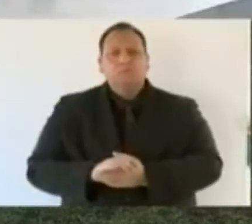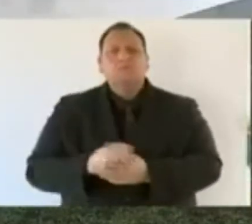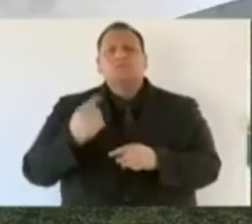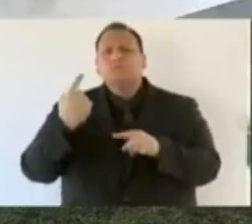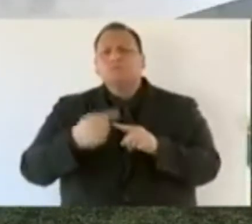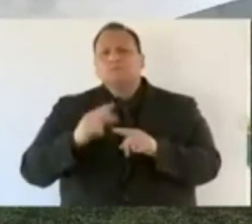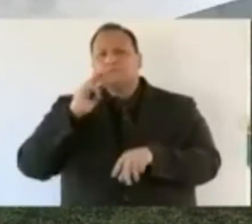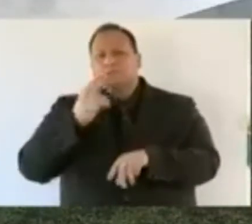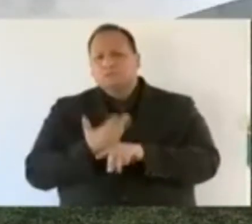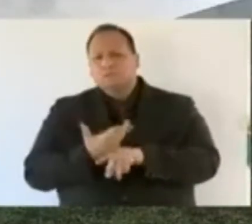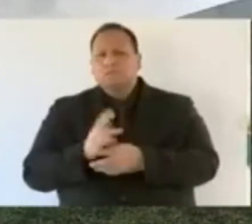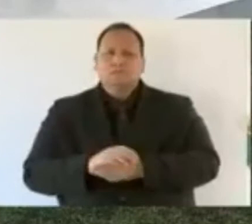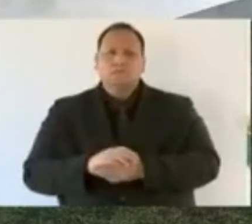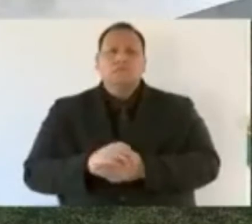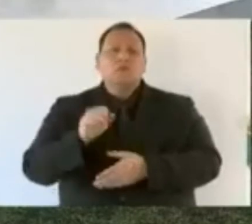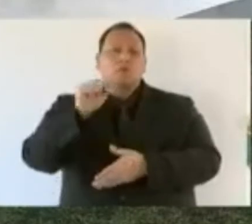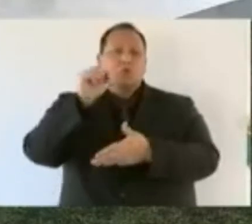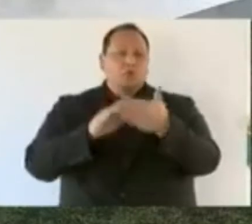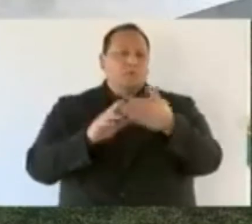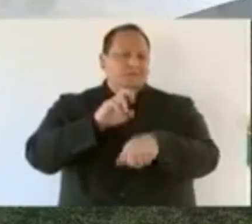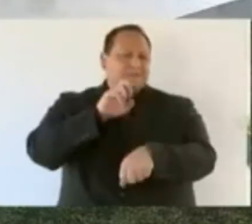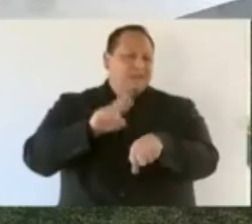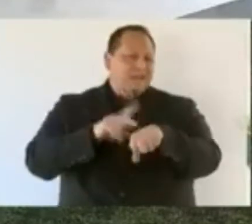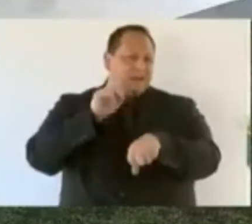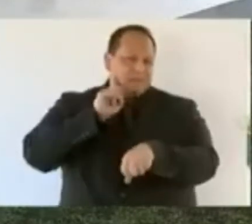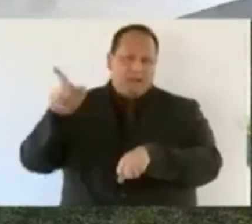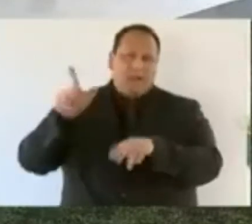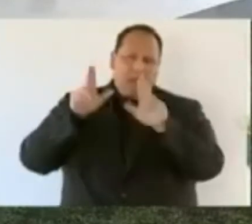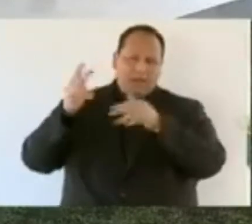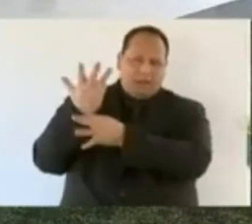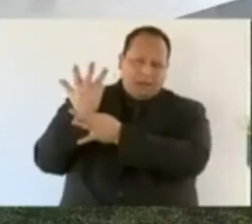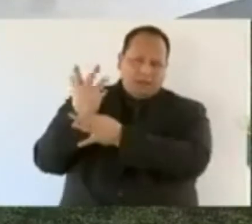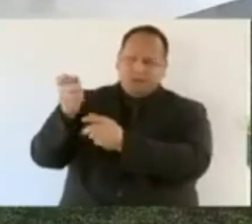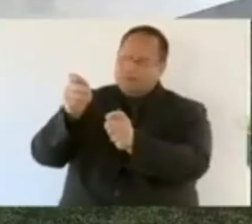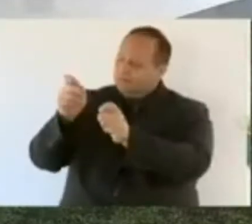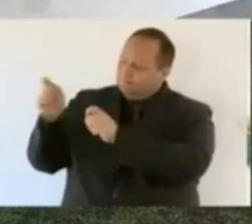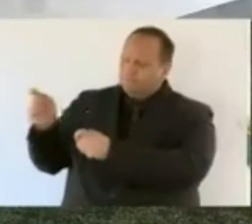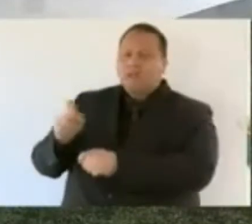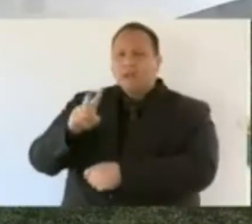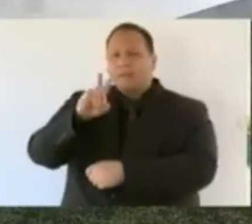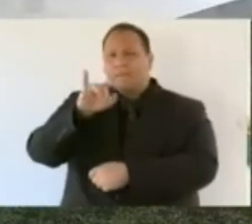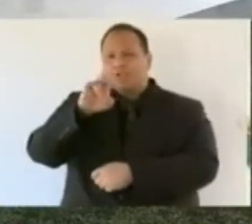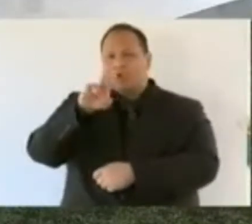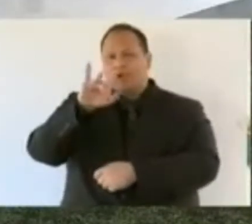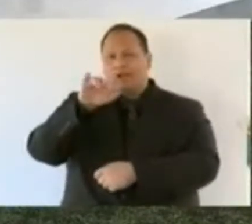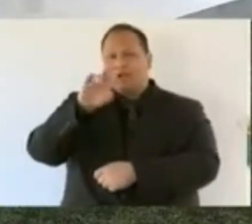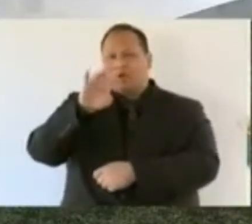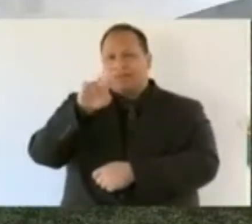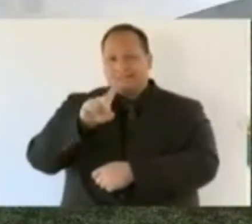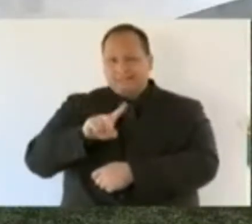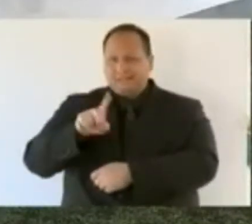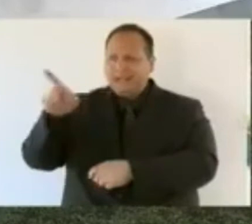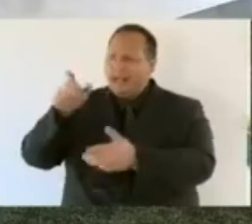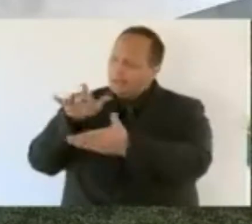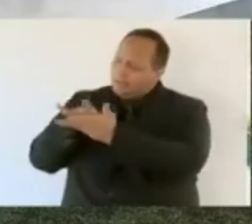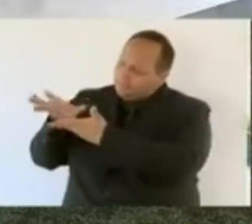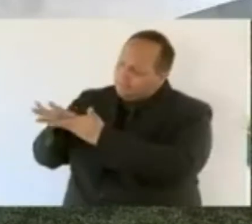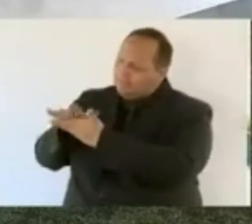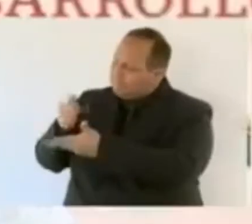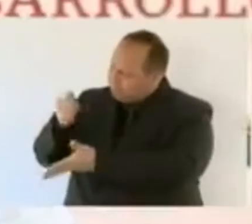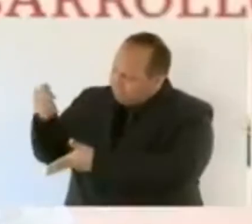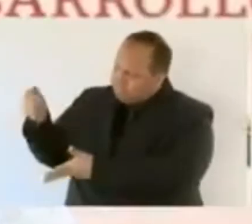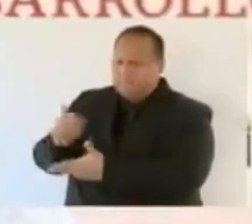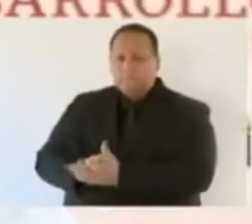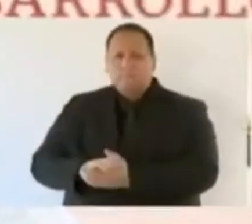de la subsecretaria de Hacienda, Victoria Rodríguez, para